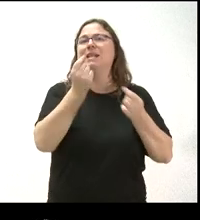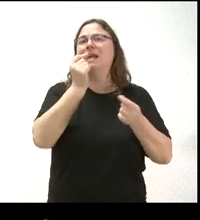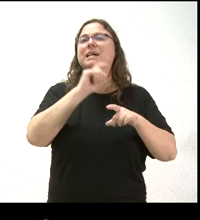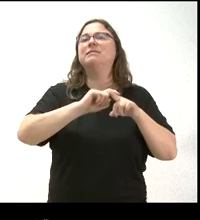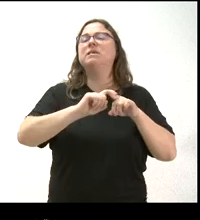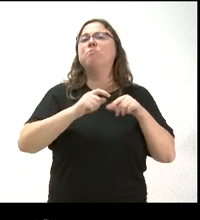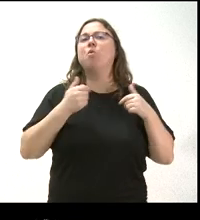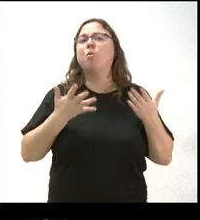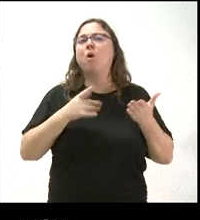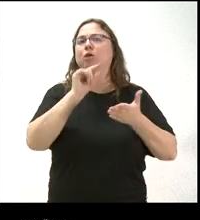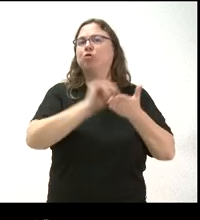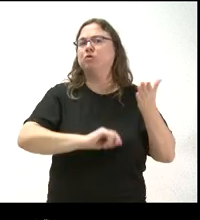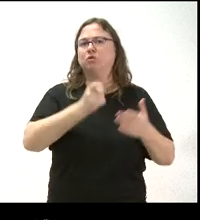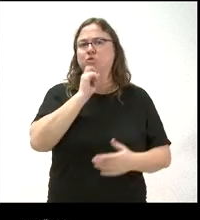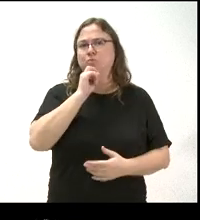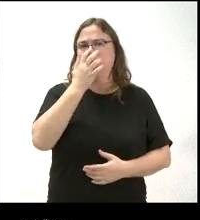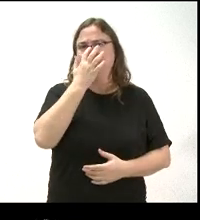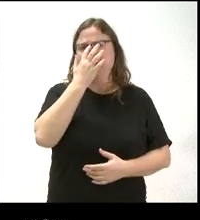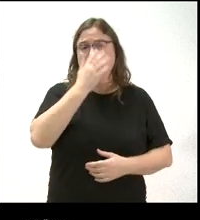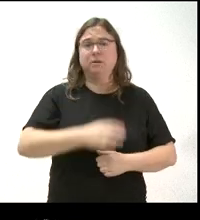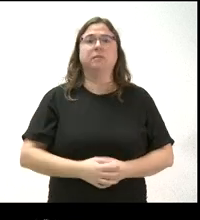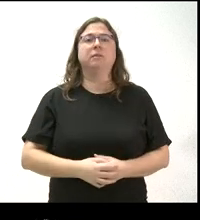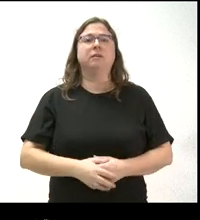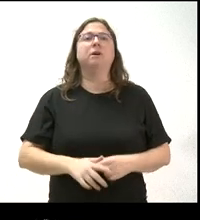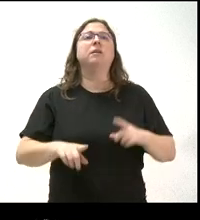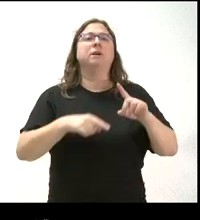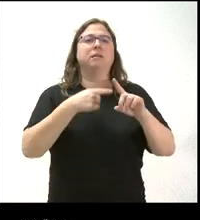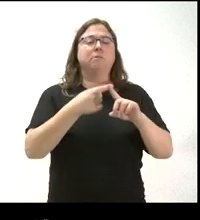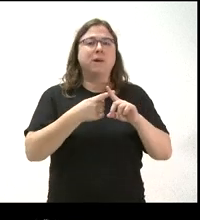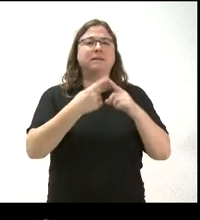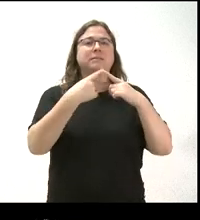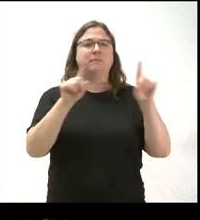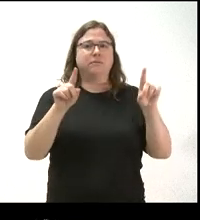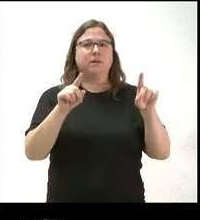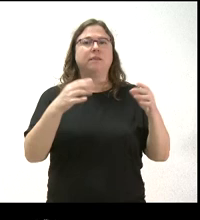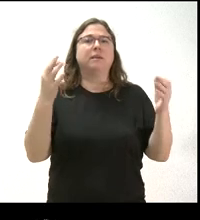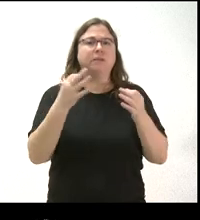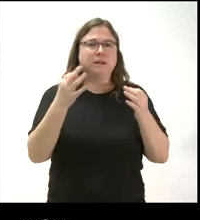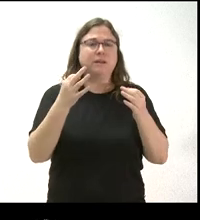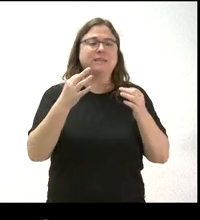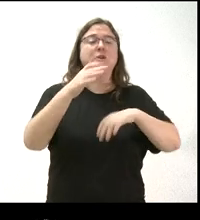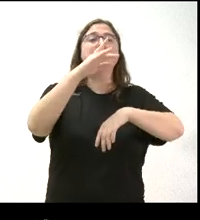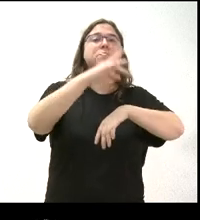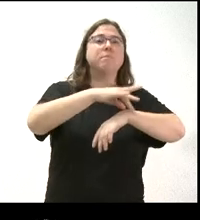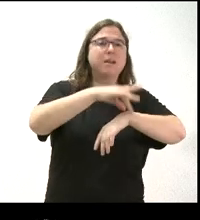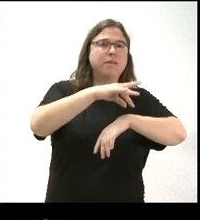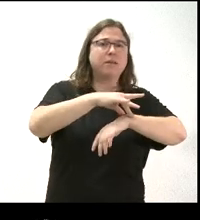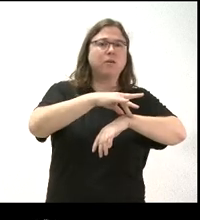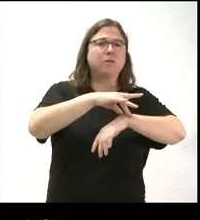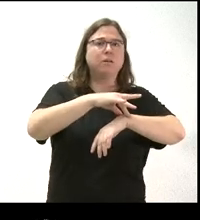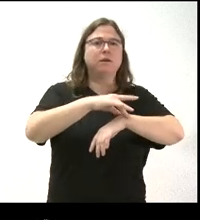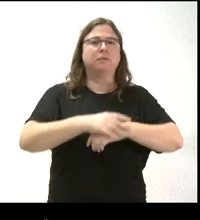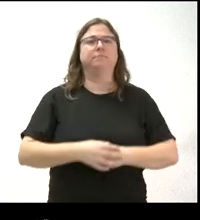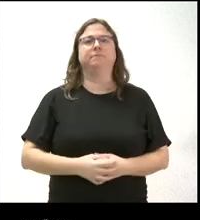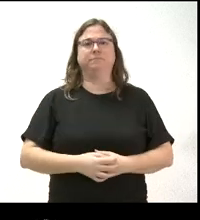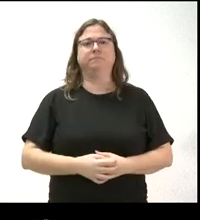se le está haciendo a estas personas y qué diferencia hay entre, por ejemplo, lo que cobra un médico, digamos, con MIR, de